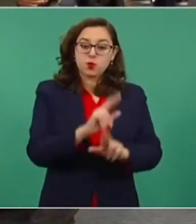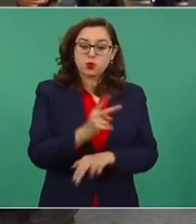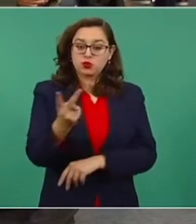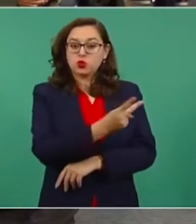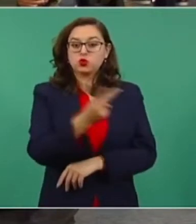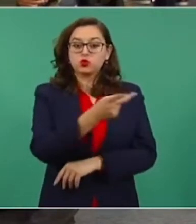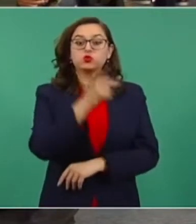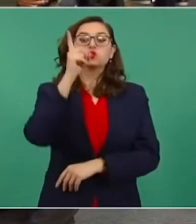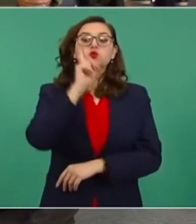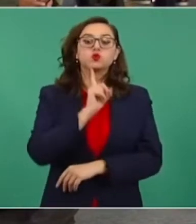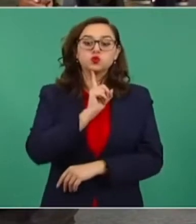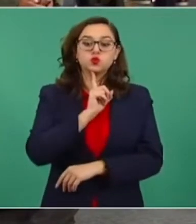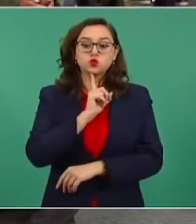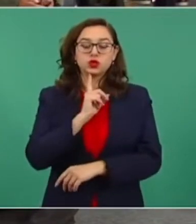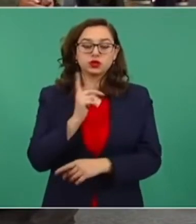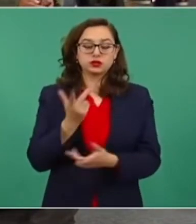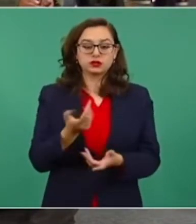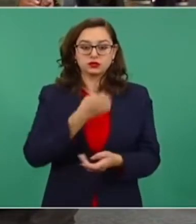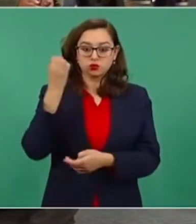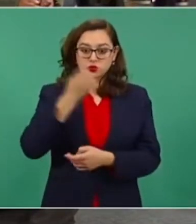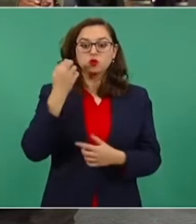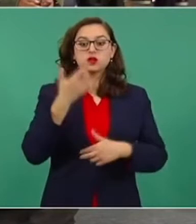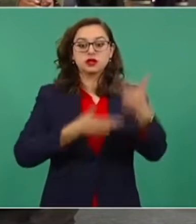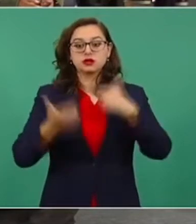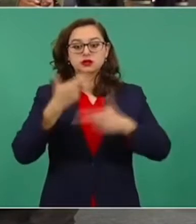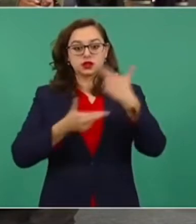de cuándo pueden regresar a la escuela.